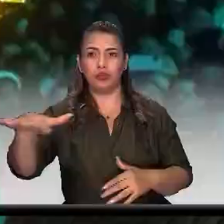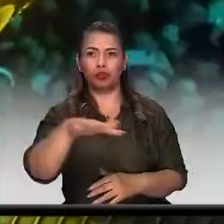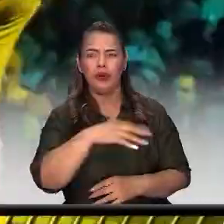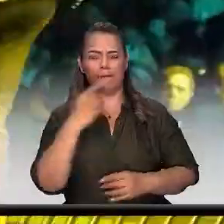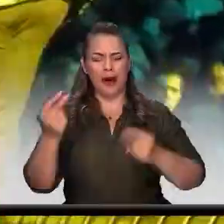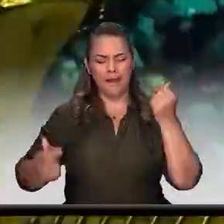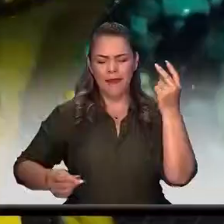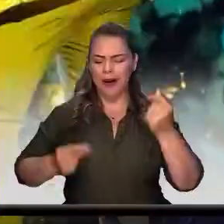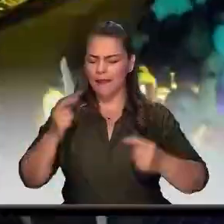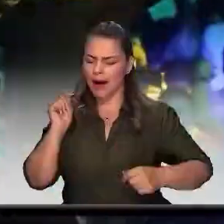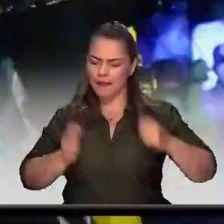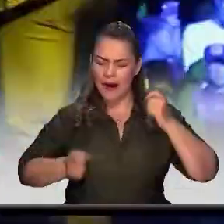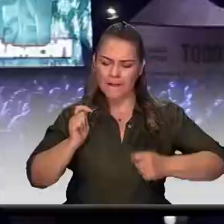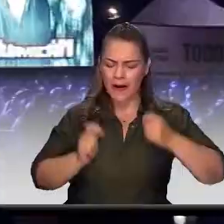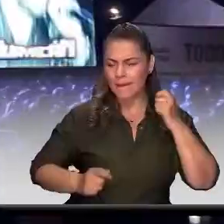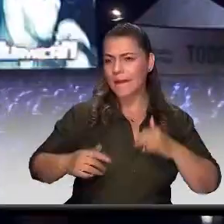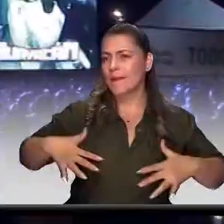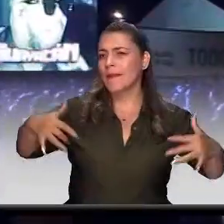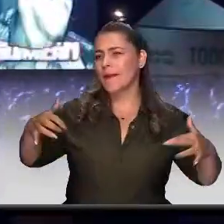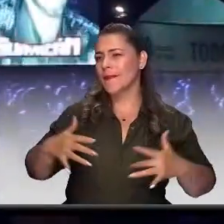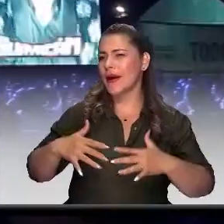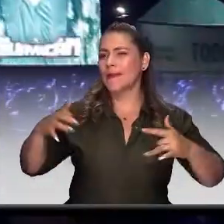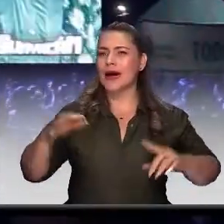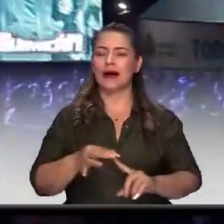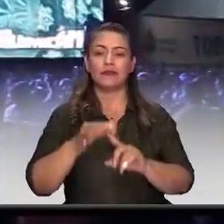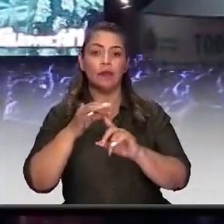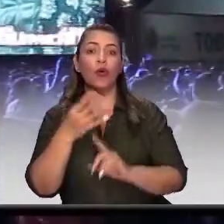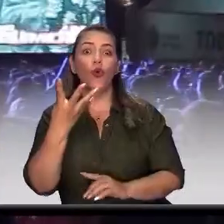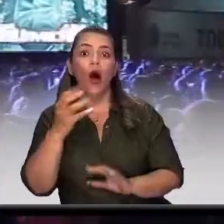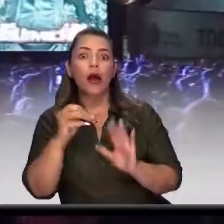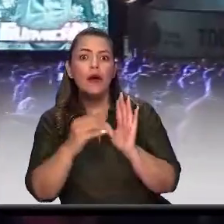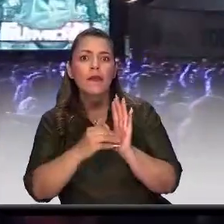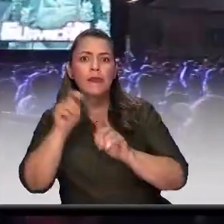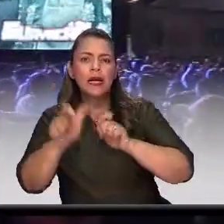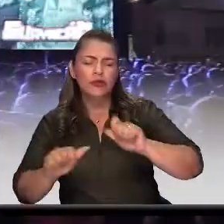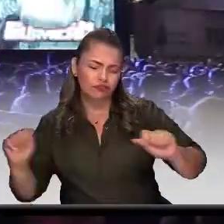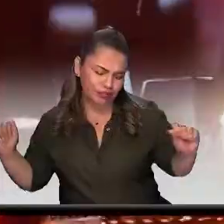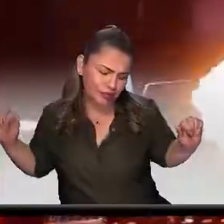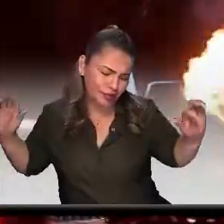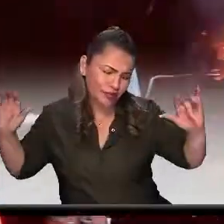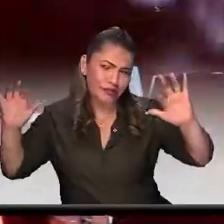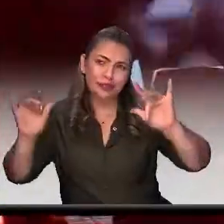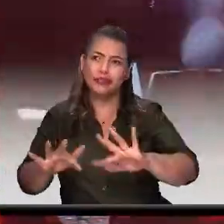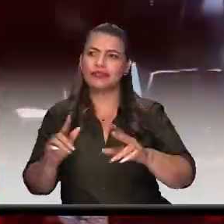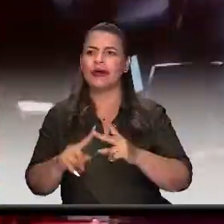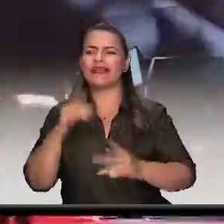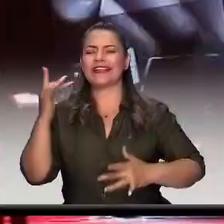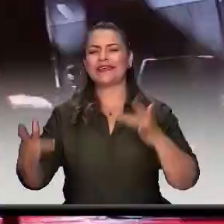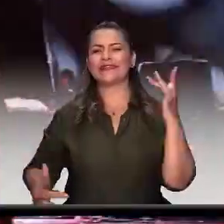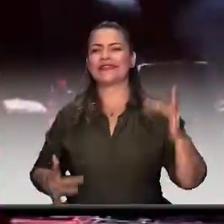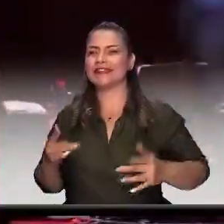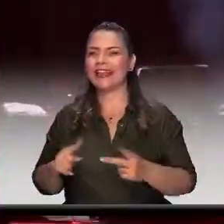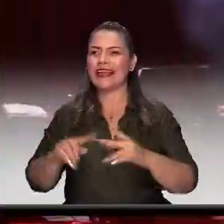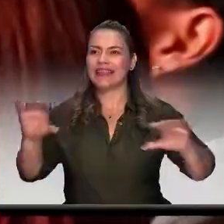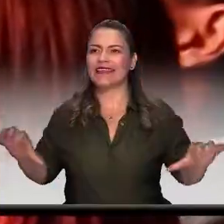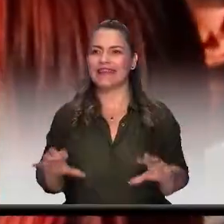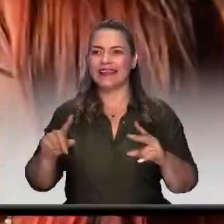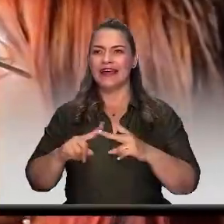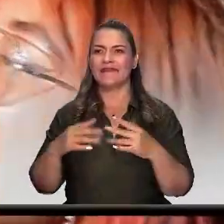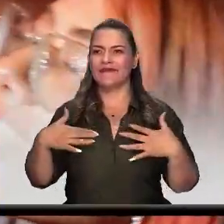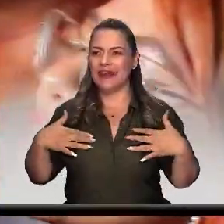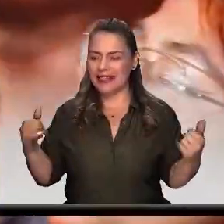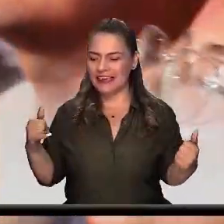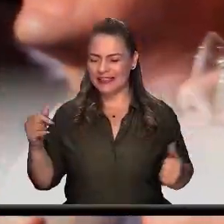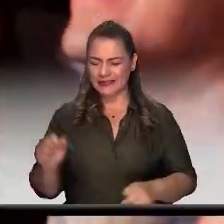único e inolvidable cerca de 40 mil personas se reunieron para disfrutar de una velada llena de emoción ritmo y